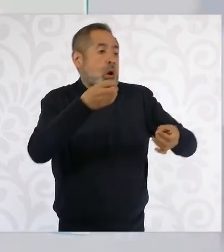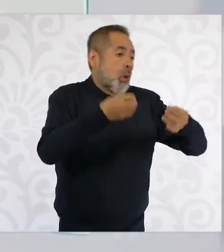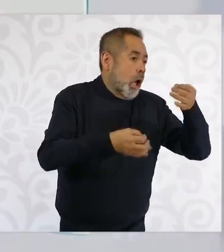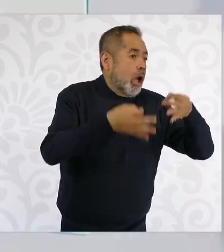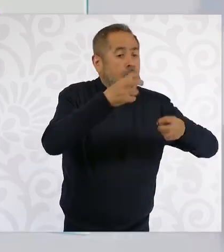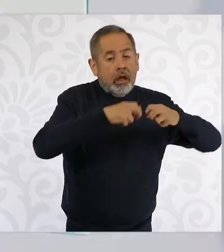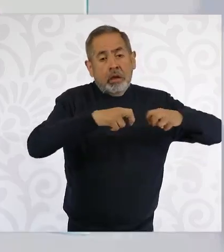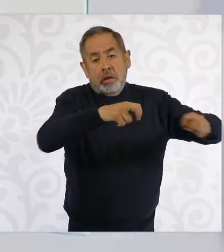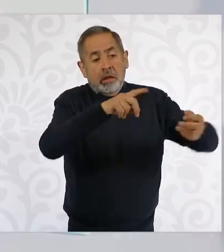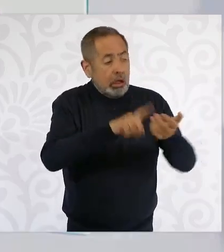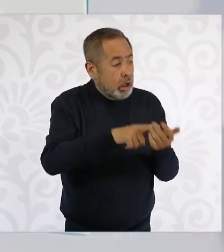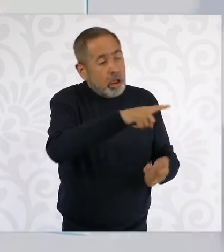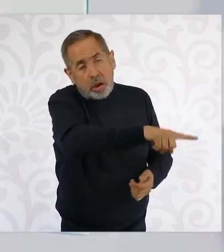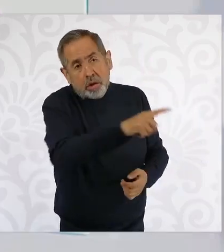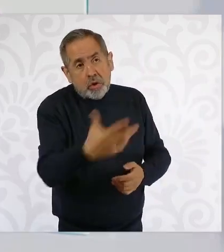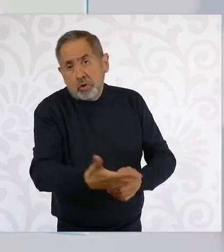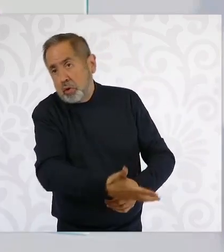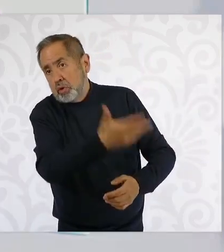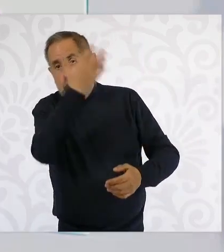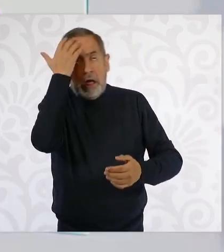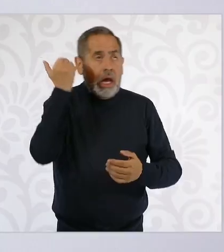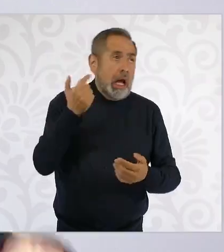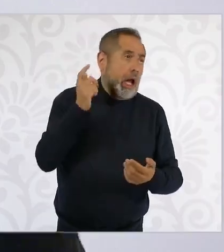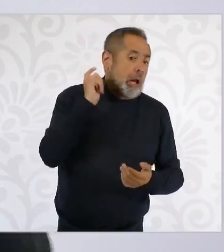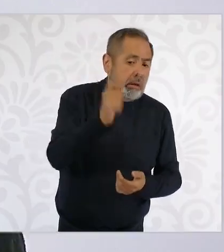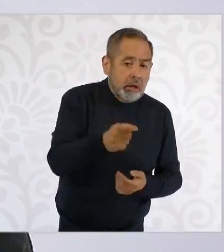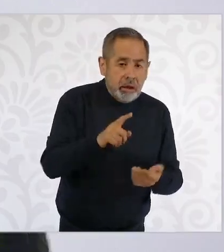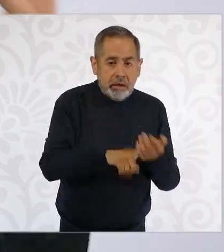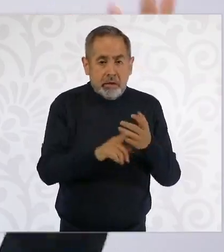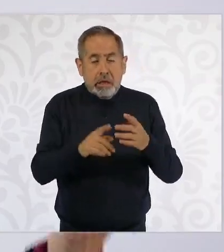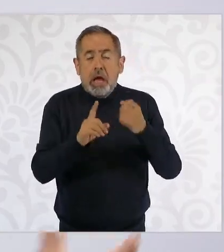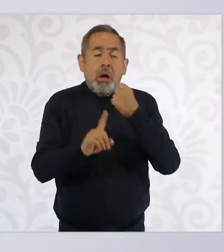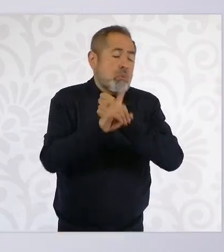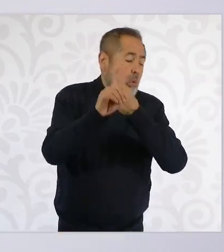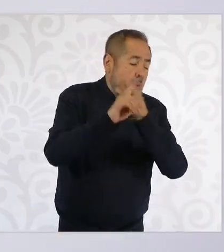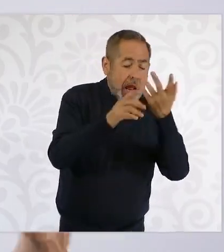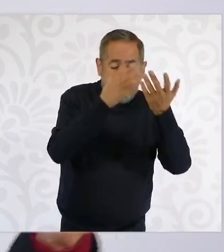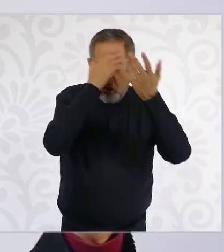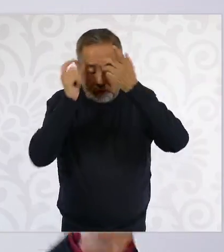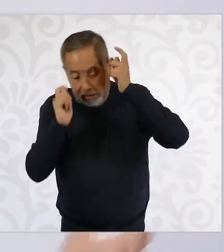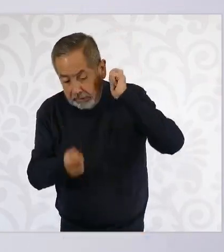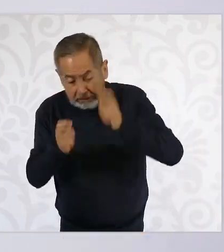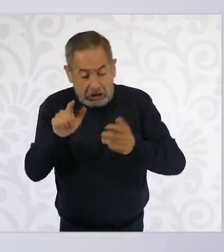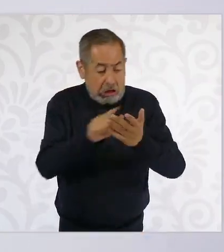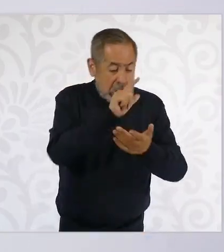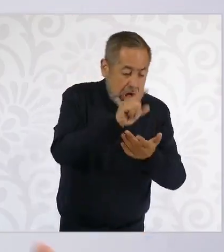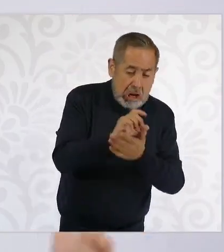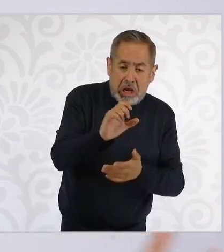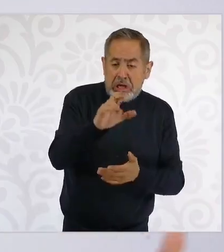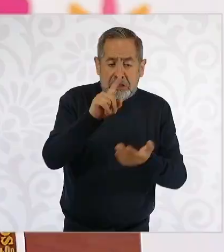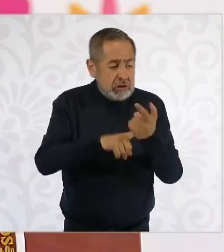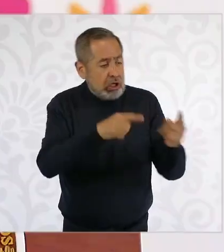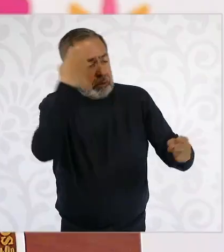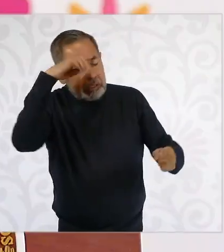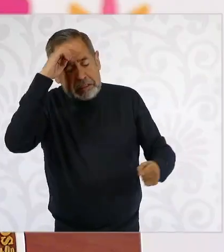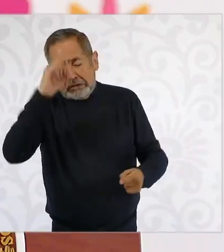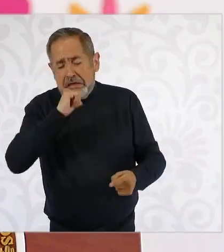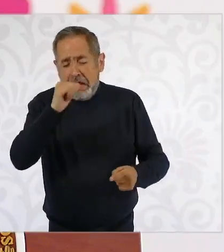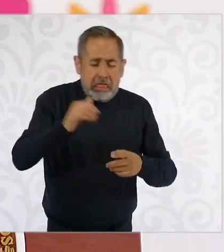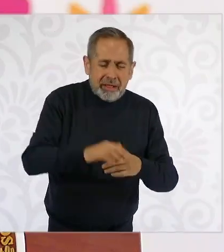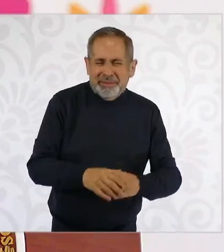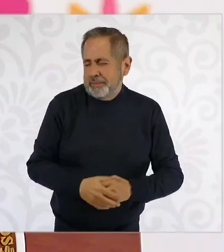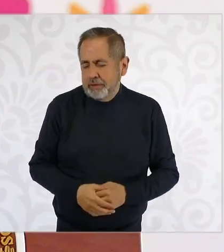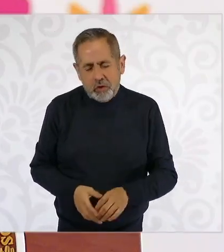ministros, magistrados, que va a haber una crisis del Poder Judicial porque no tienen experiencia, no saben.